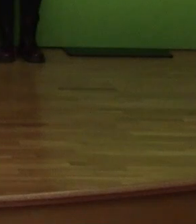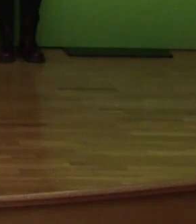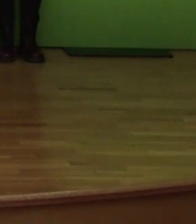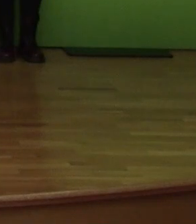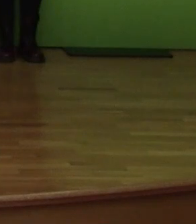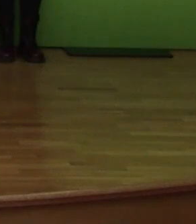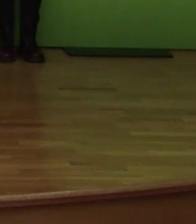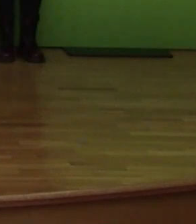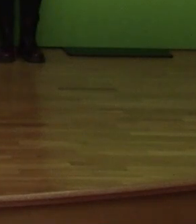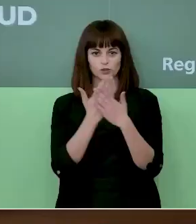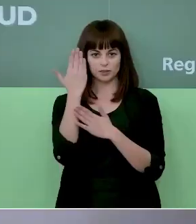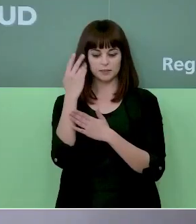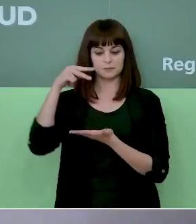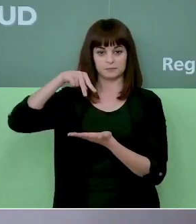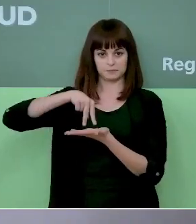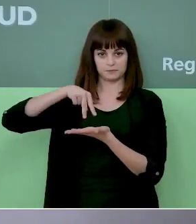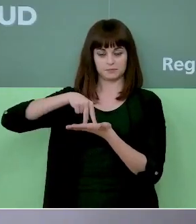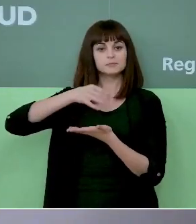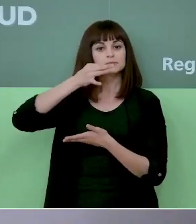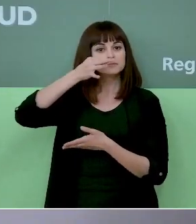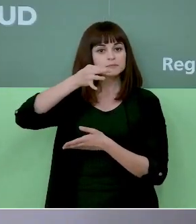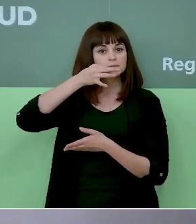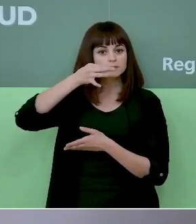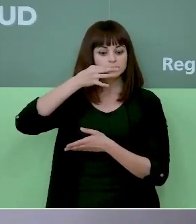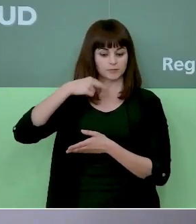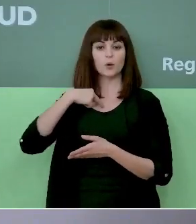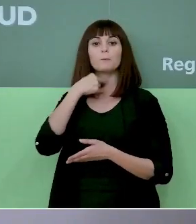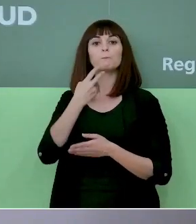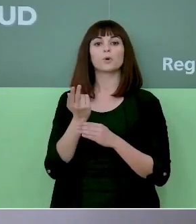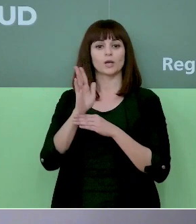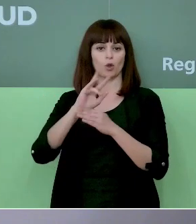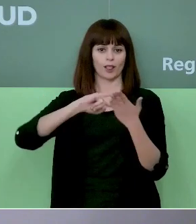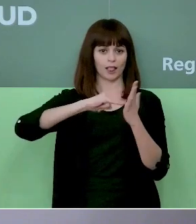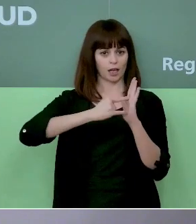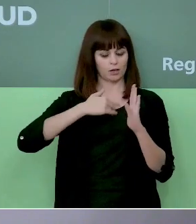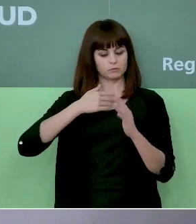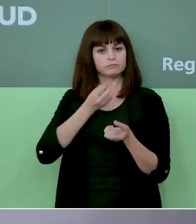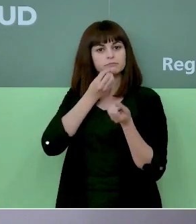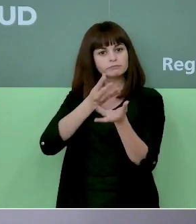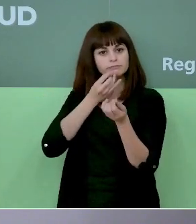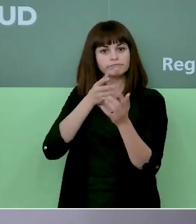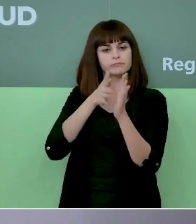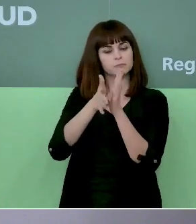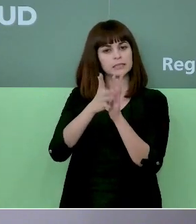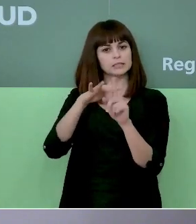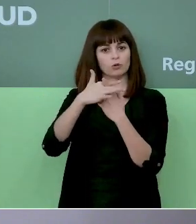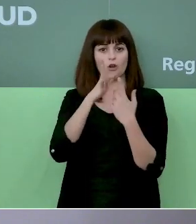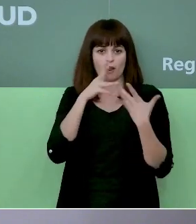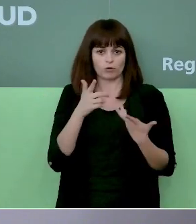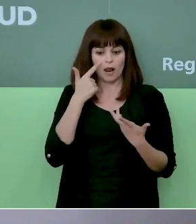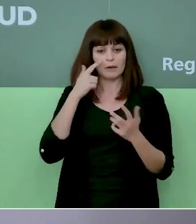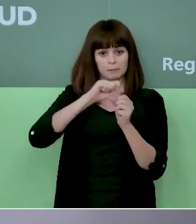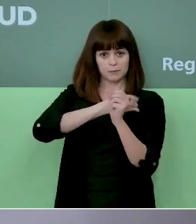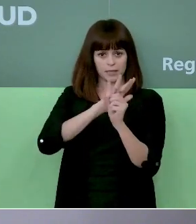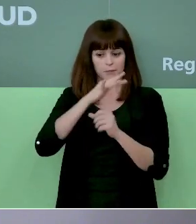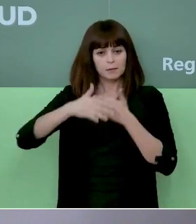Buenos días, comparezco ante ustedes como portavoz técnico para dar cuenta de la situación actual y la evolución de la pandemia